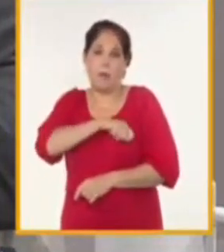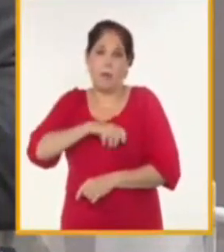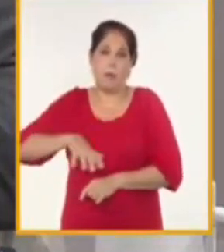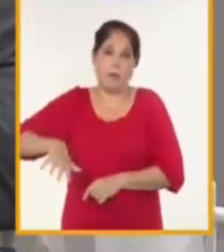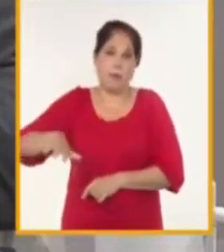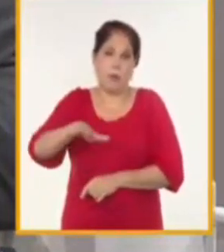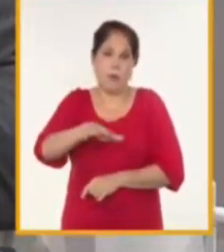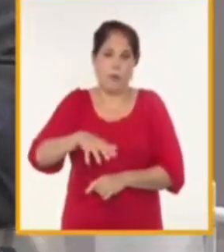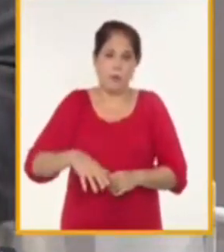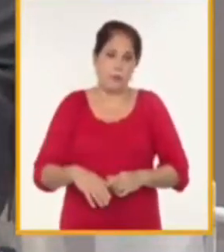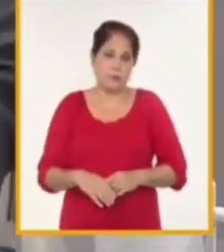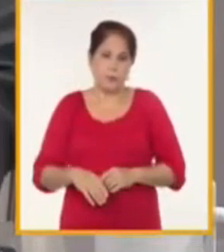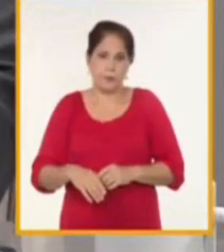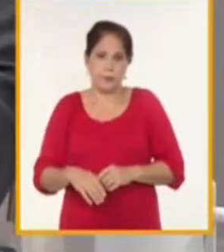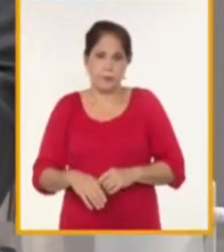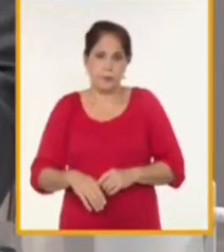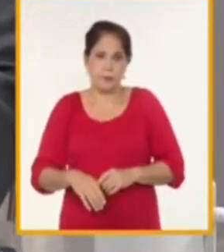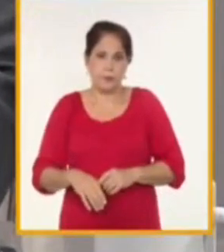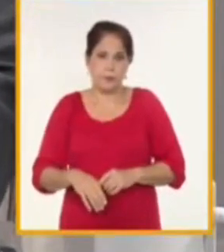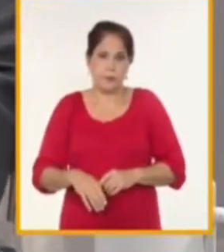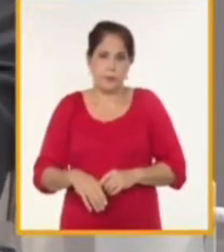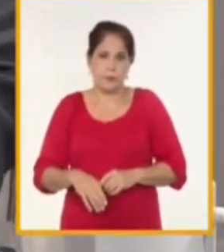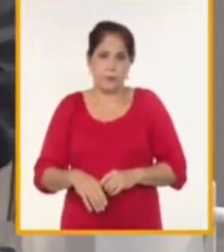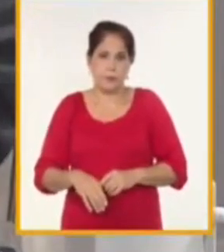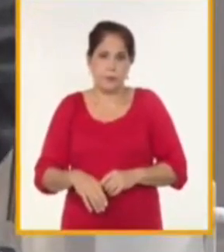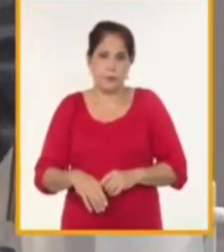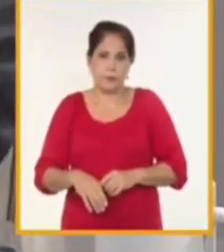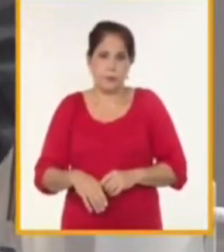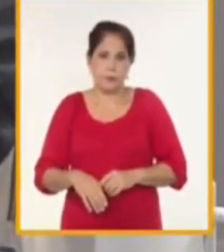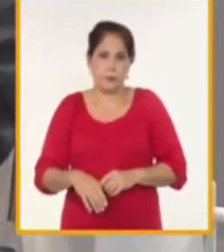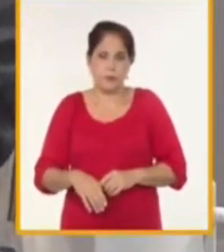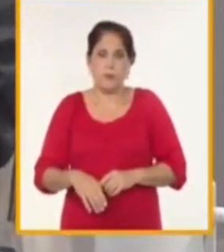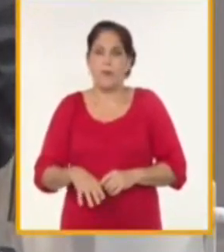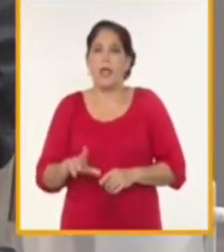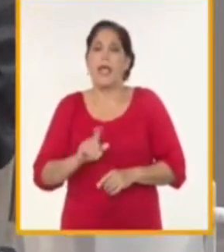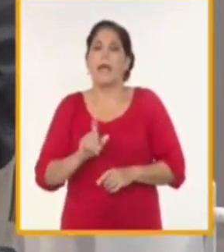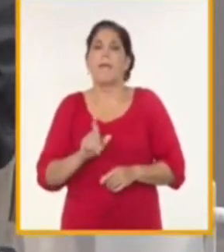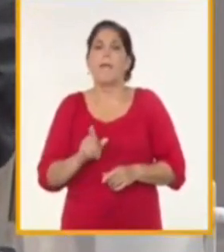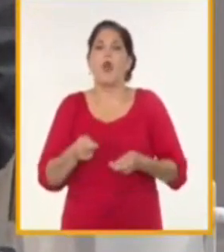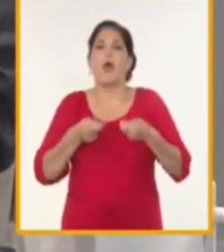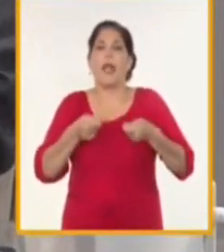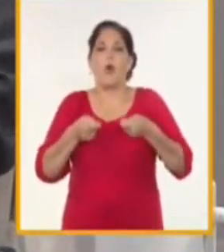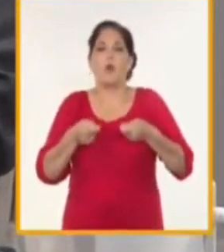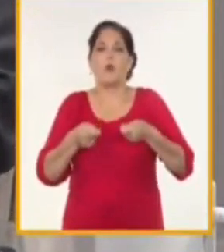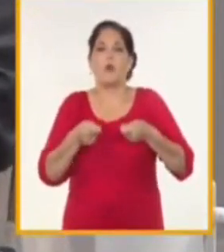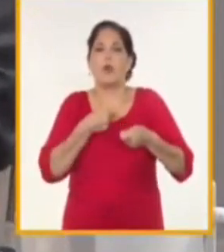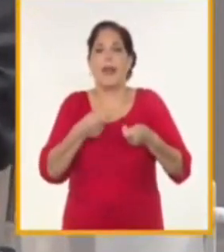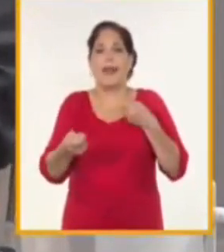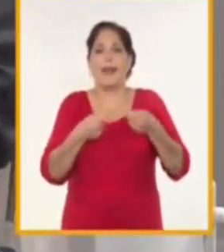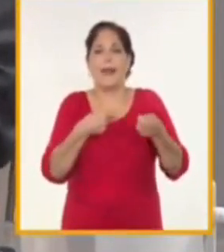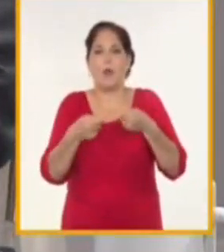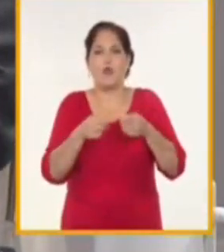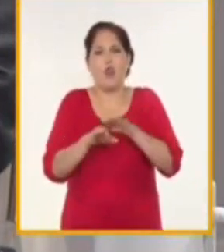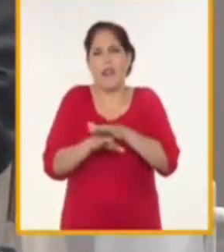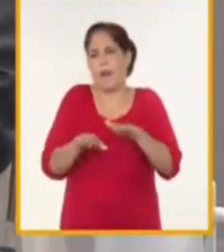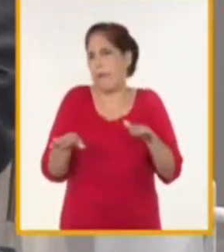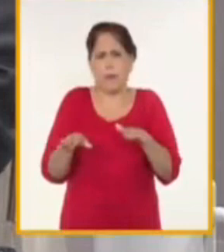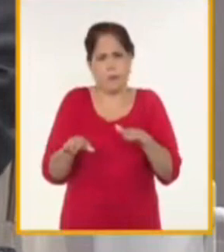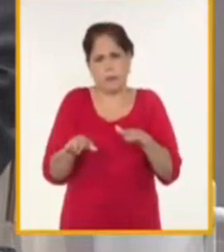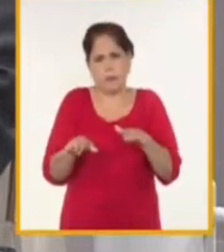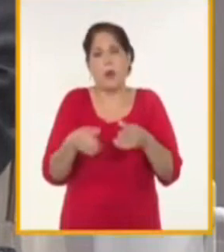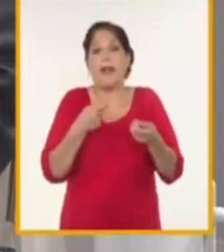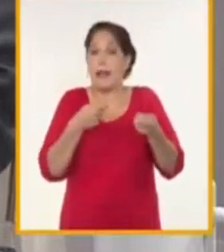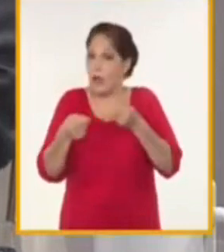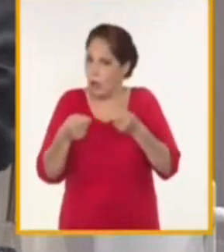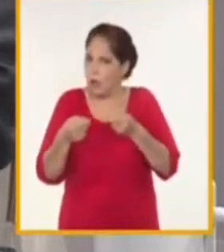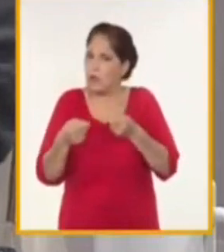prestando un servicio no hay ningún negocio que esté establecido ahí que sea un mero comercializador y eso es importante